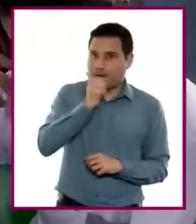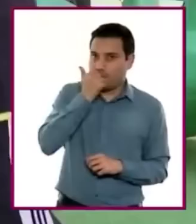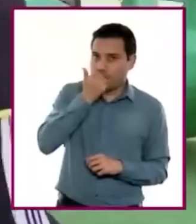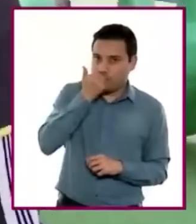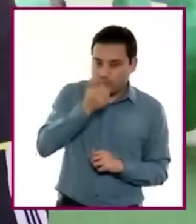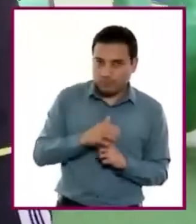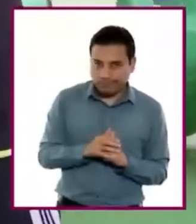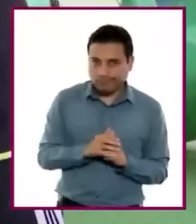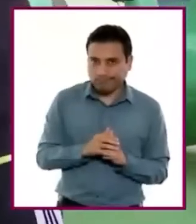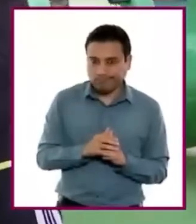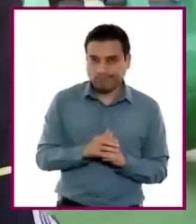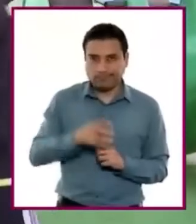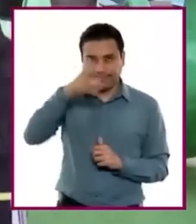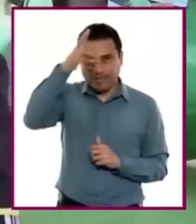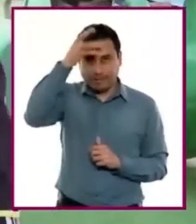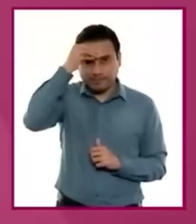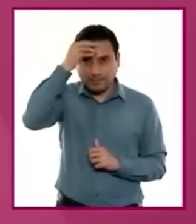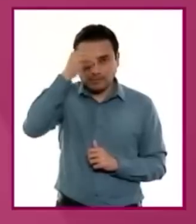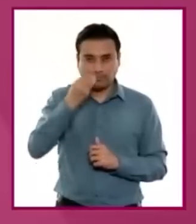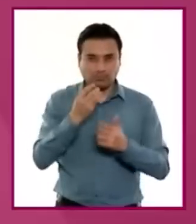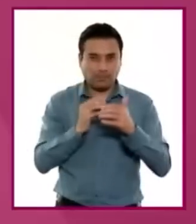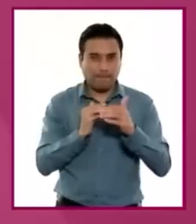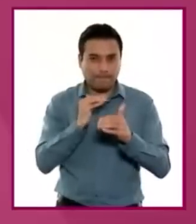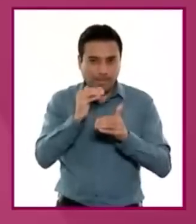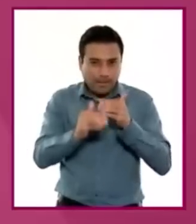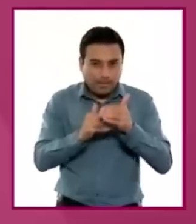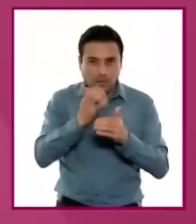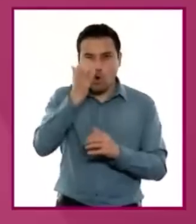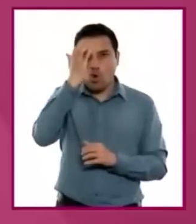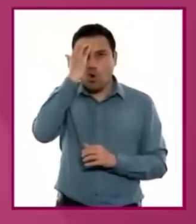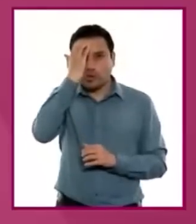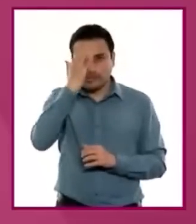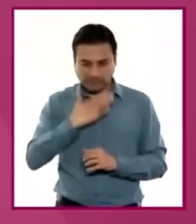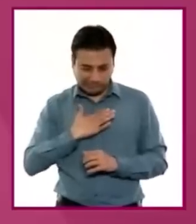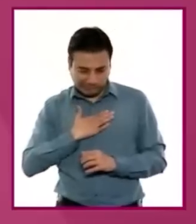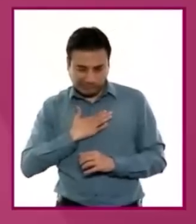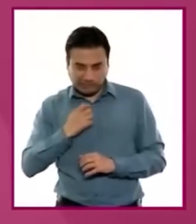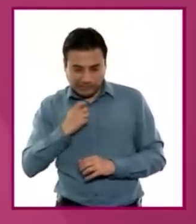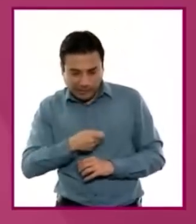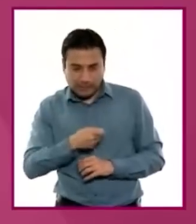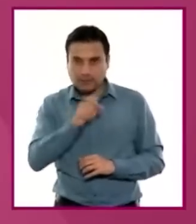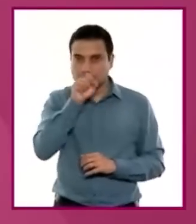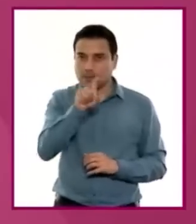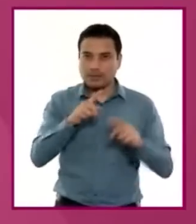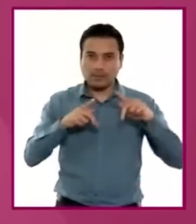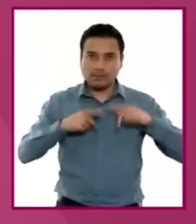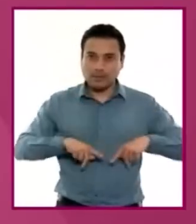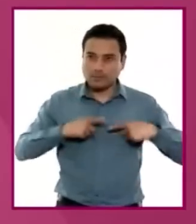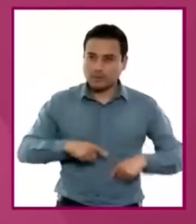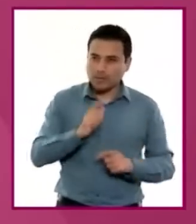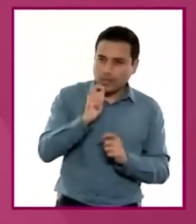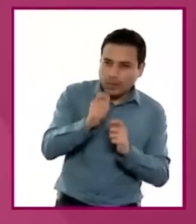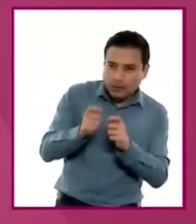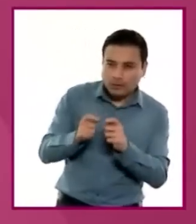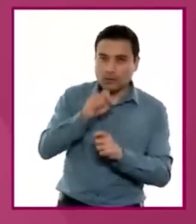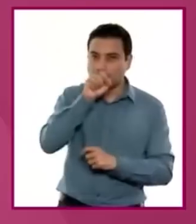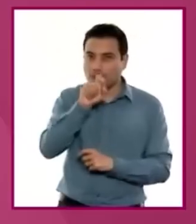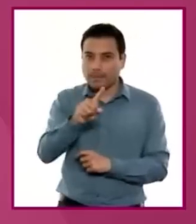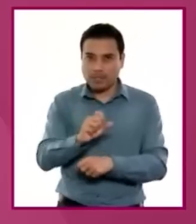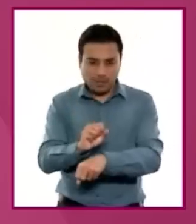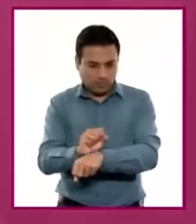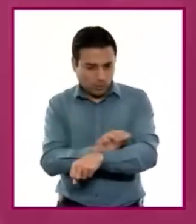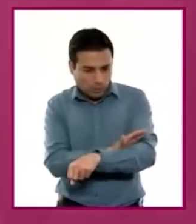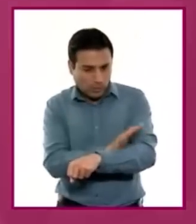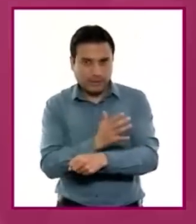desarrollan y fortalecen el conocimiento de sí y de los demás, la comprensión de las emociones y los